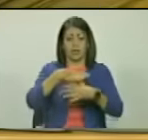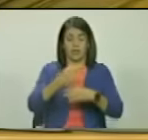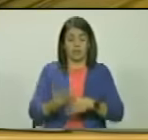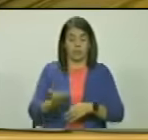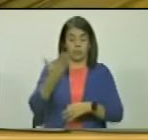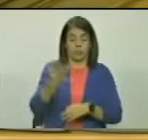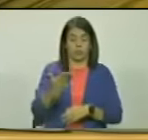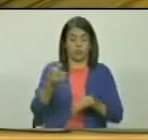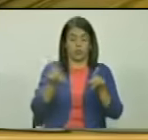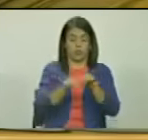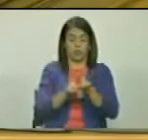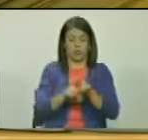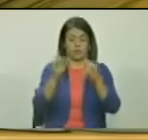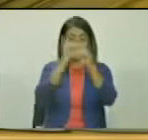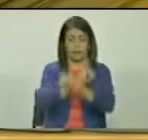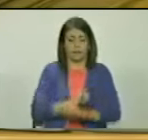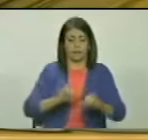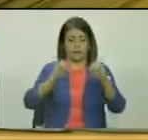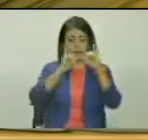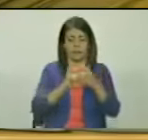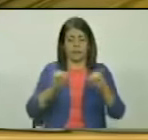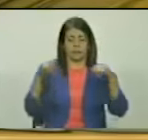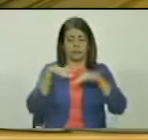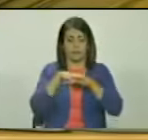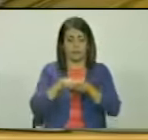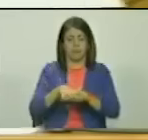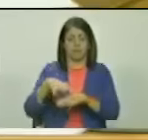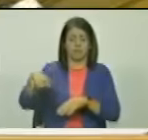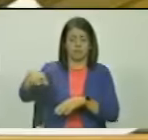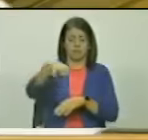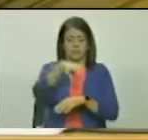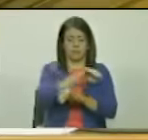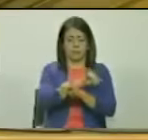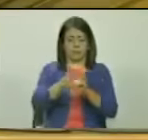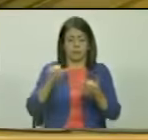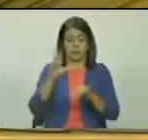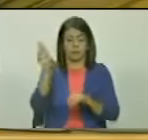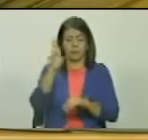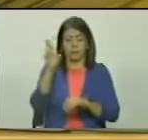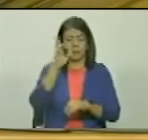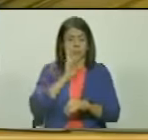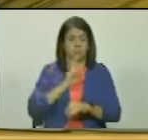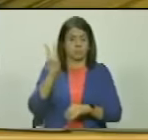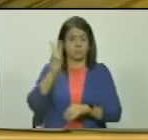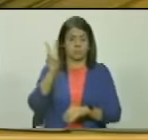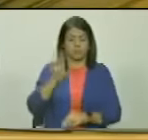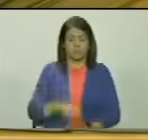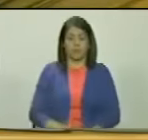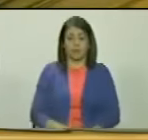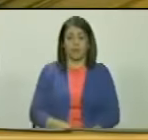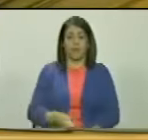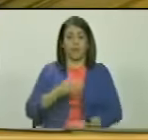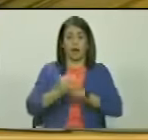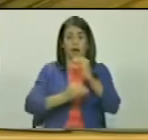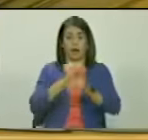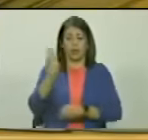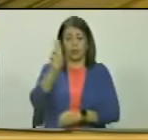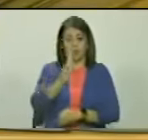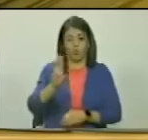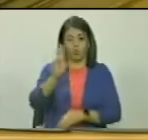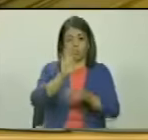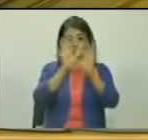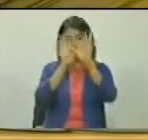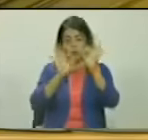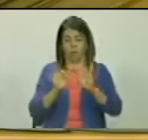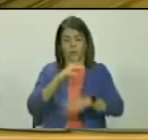vitales tales como la independencia e integridad territorial la república bolivariana de venezuela hará uso de los